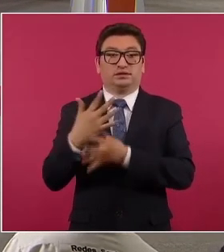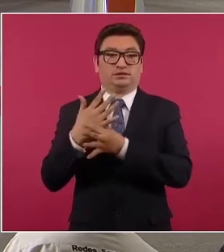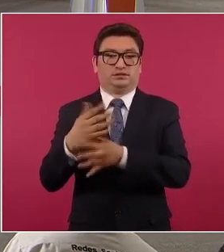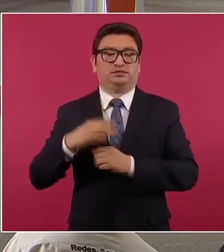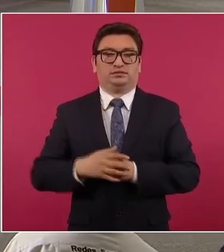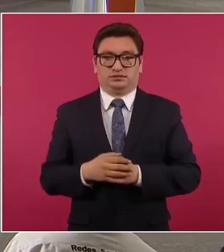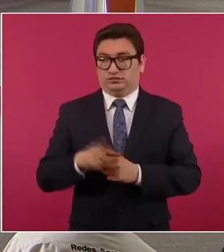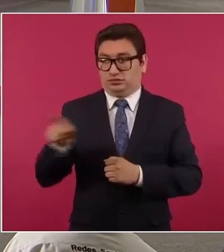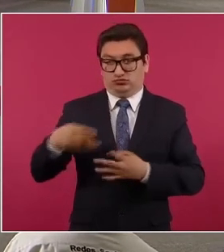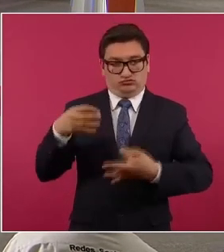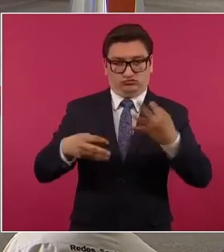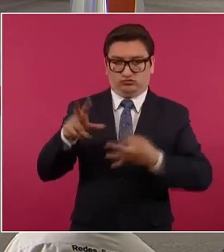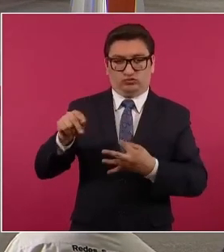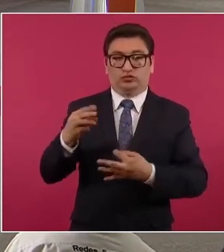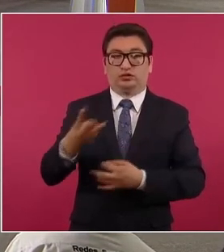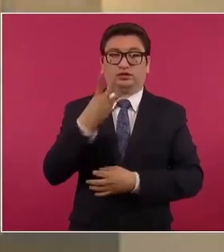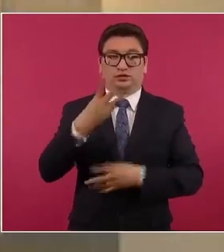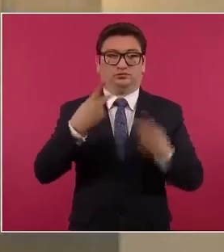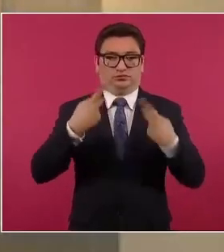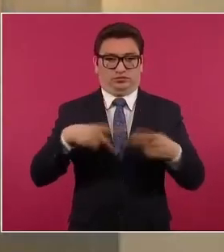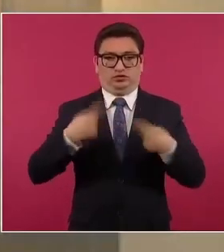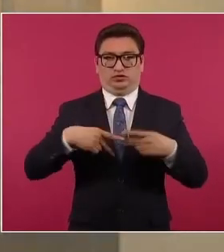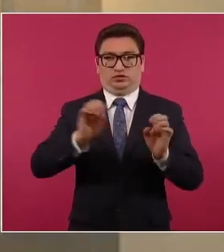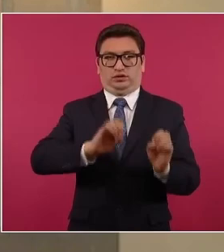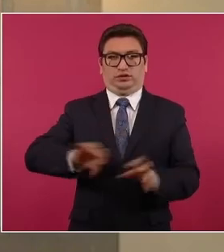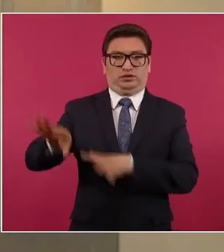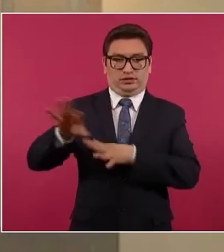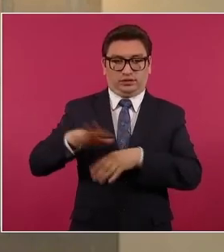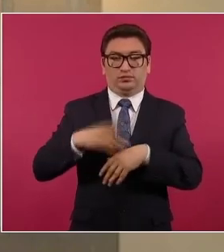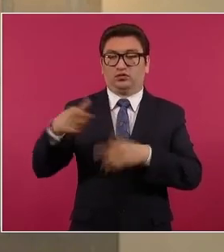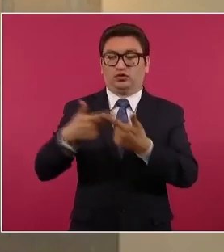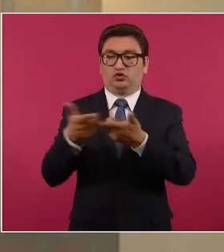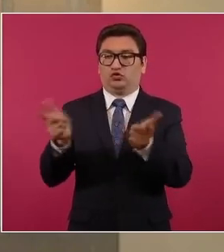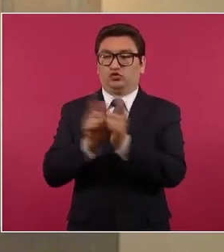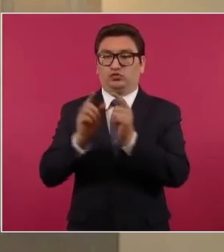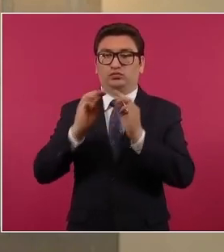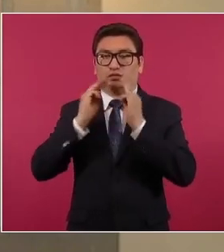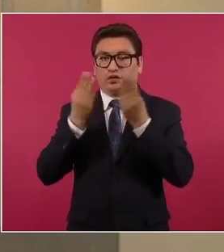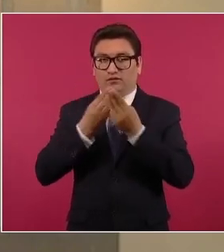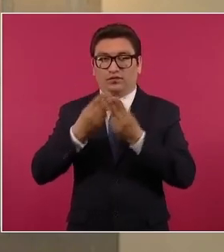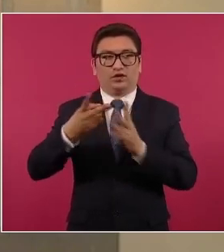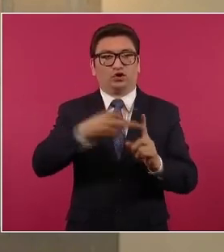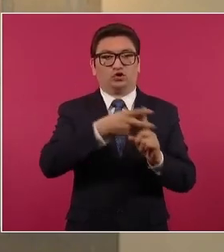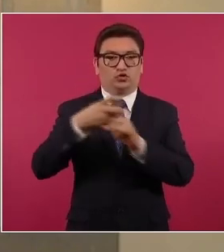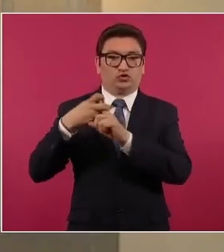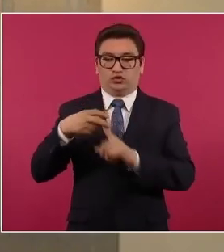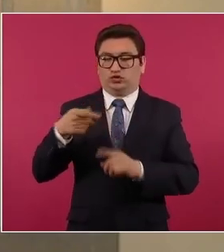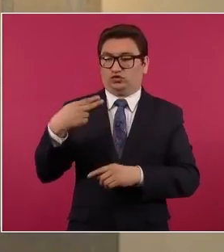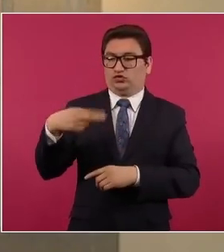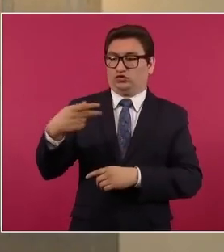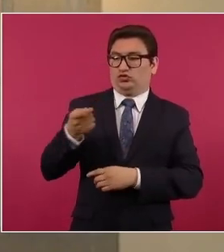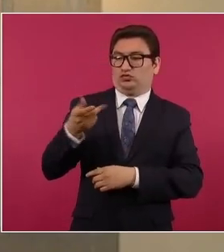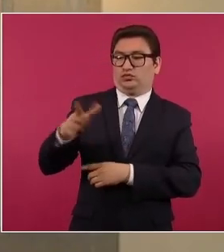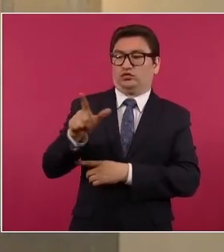vincular a proceso a tres personas involucradas en un grupo de secuestradores conocido como Los Lucios.